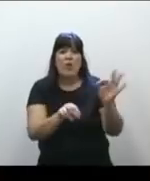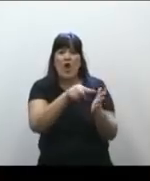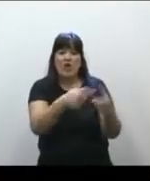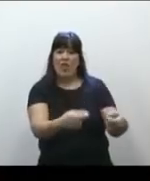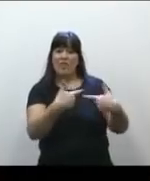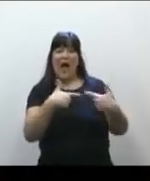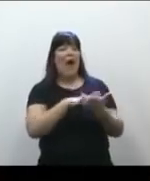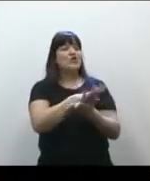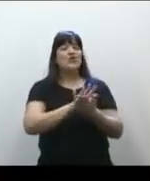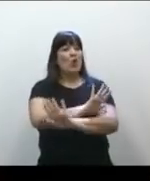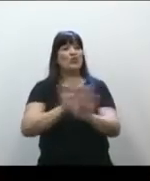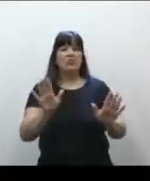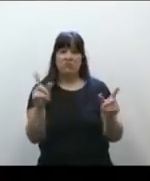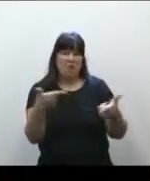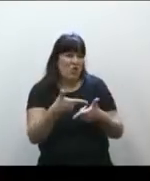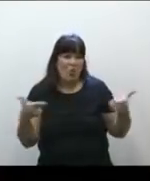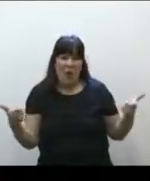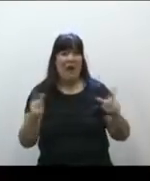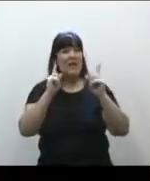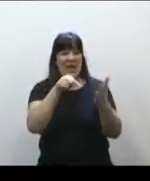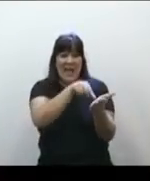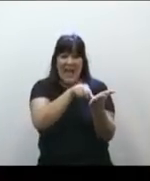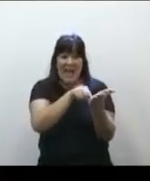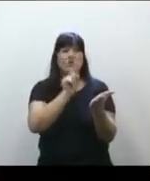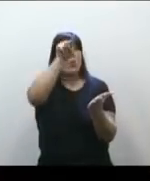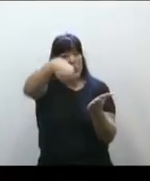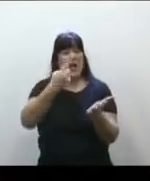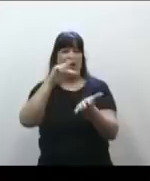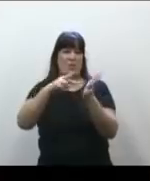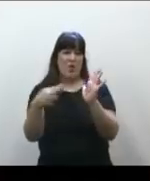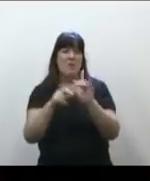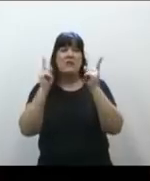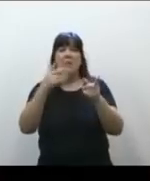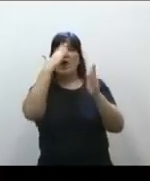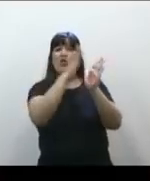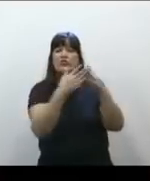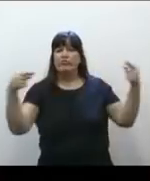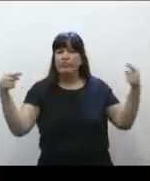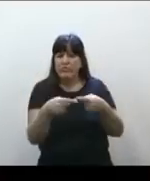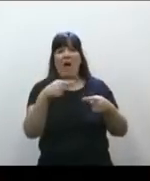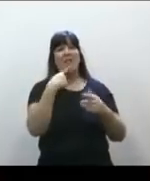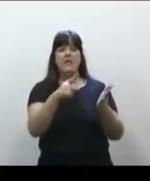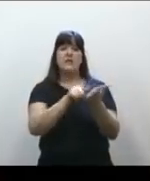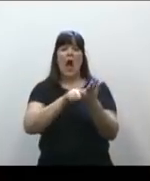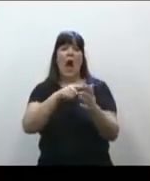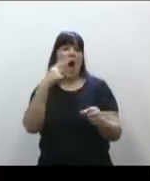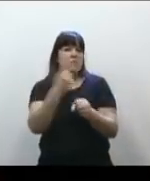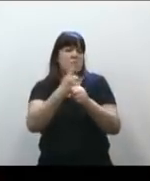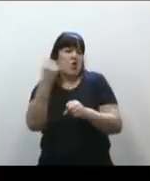problemas y que causa problemas, que es inconstitucional y que establece prioridades que no son las que creo.